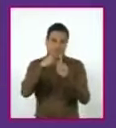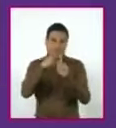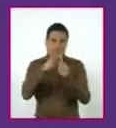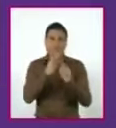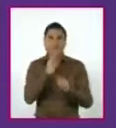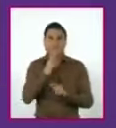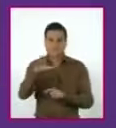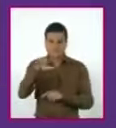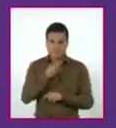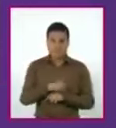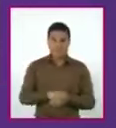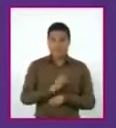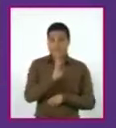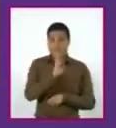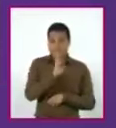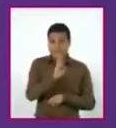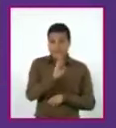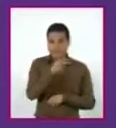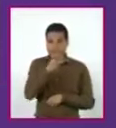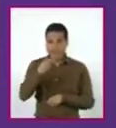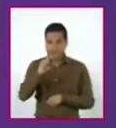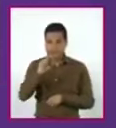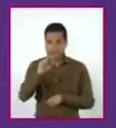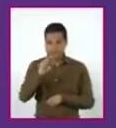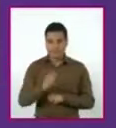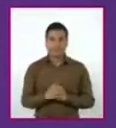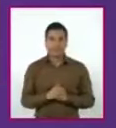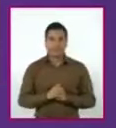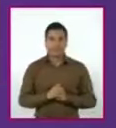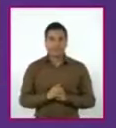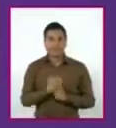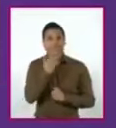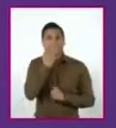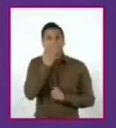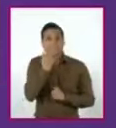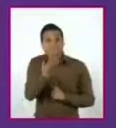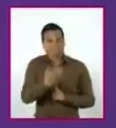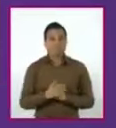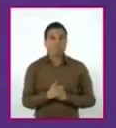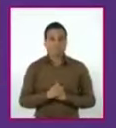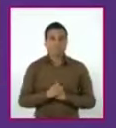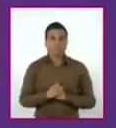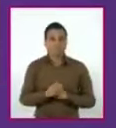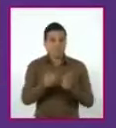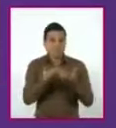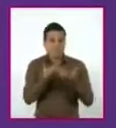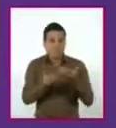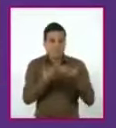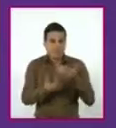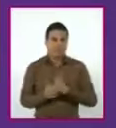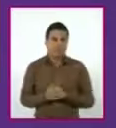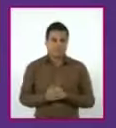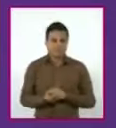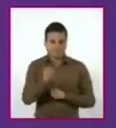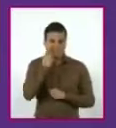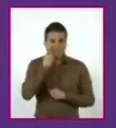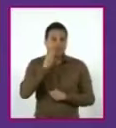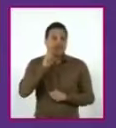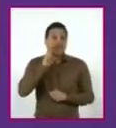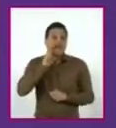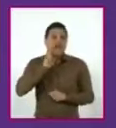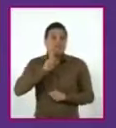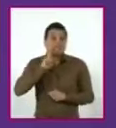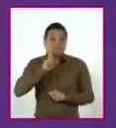sea, b igual a 20. Muy bien, ahora vamos a ver si la solución